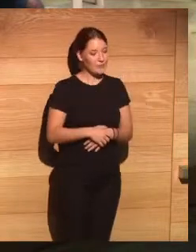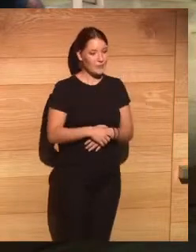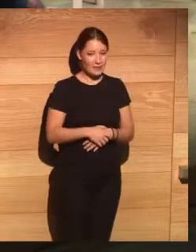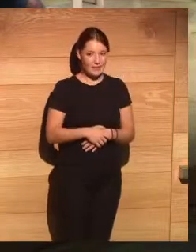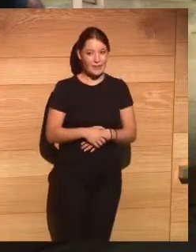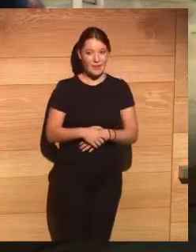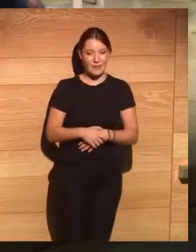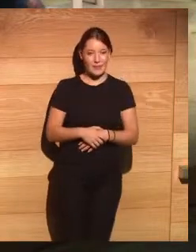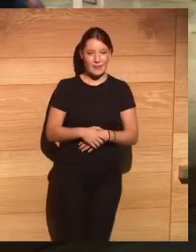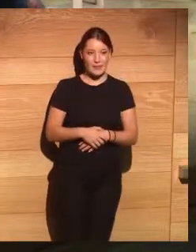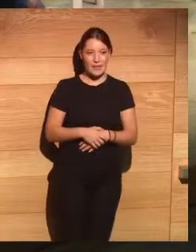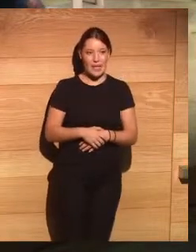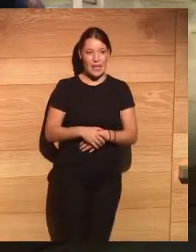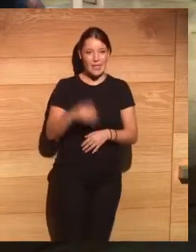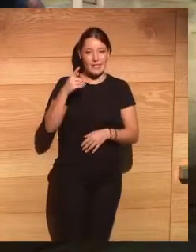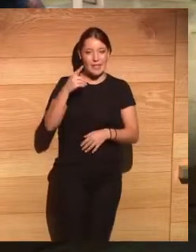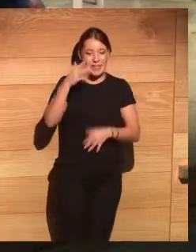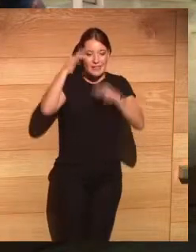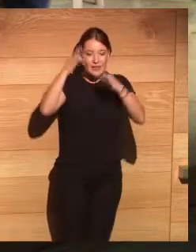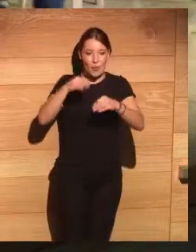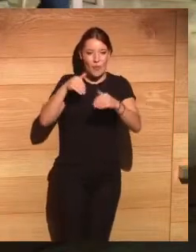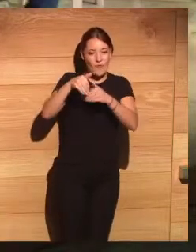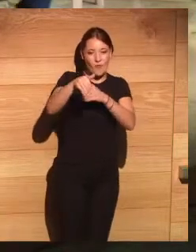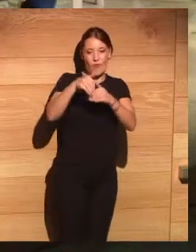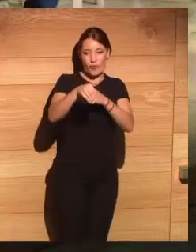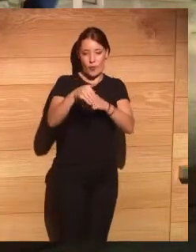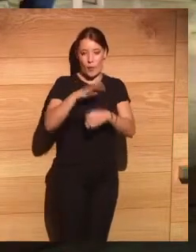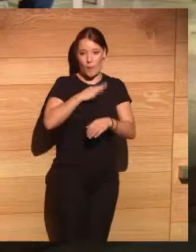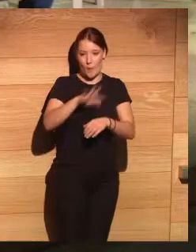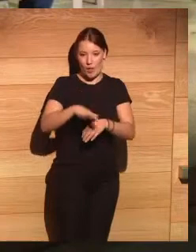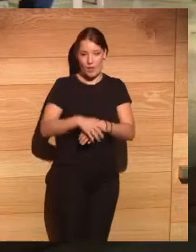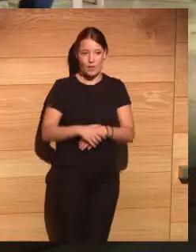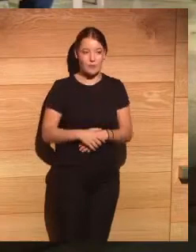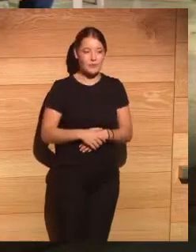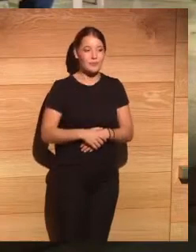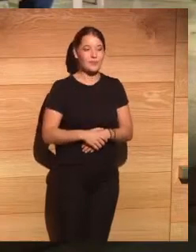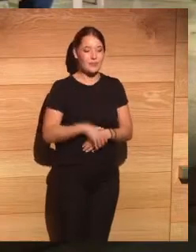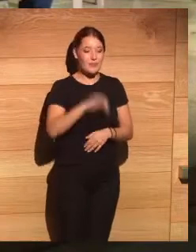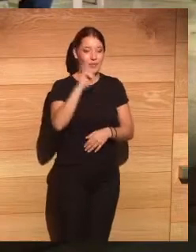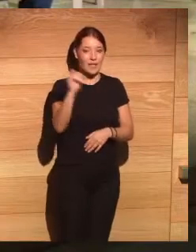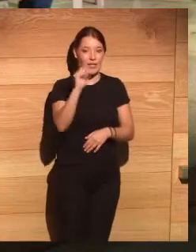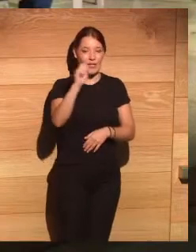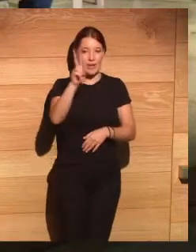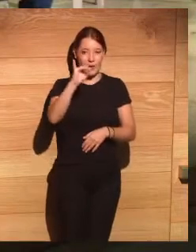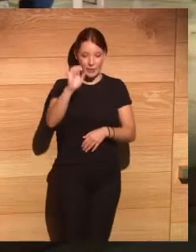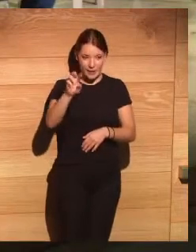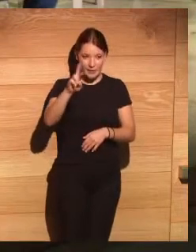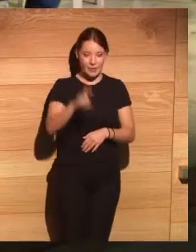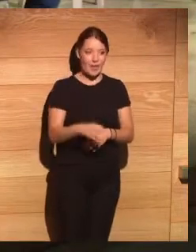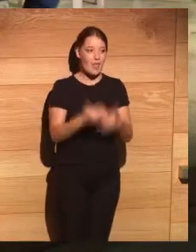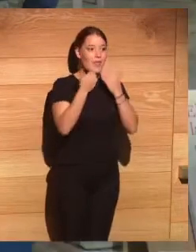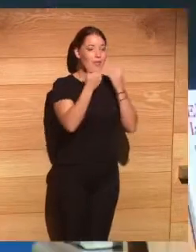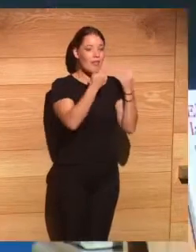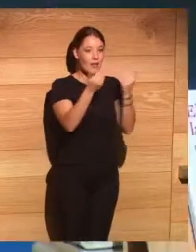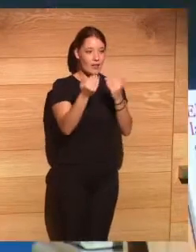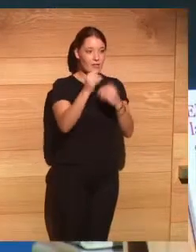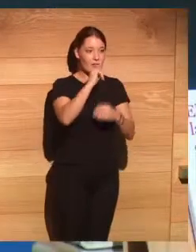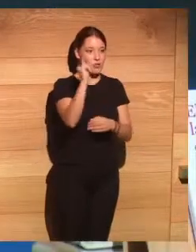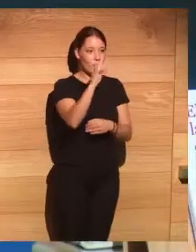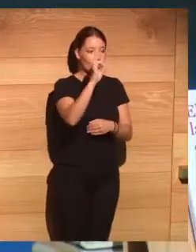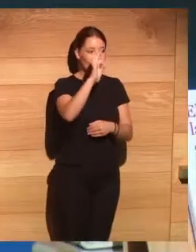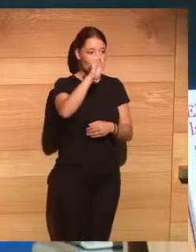habrá ocasiones más más adelante Javier muchísimas gracias primero a José Joaquín el grupo